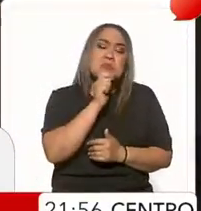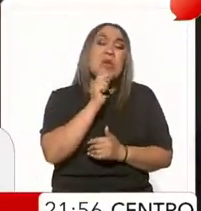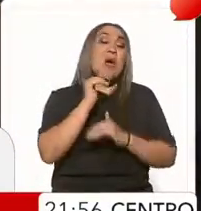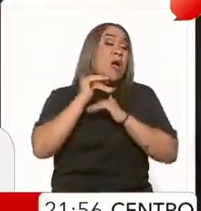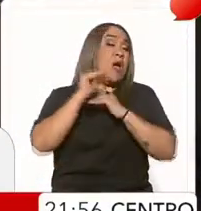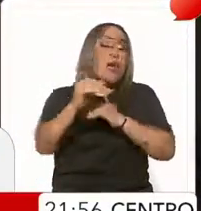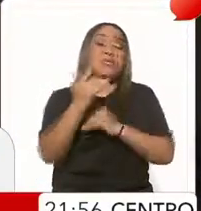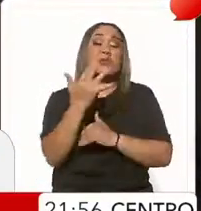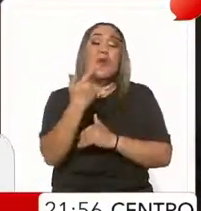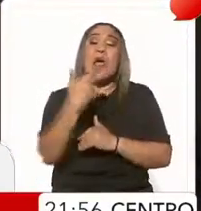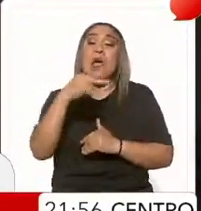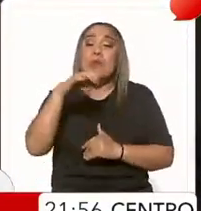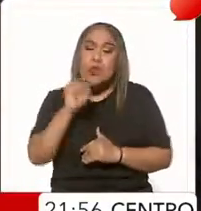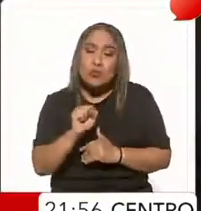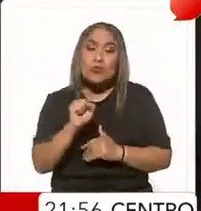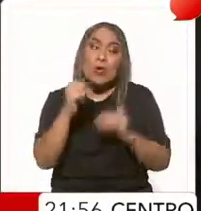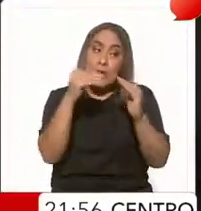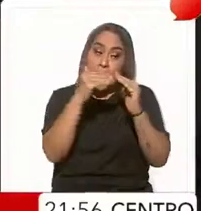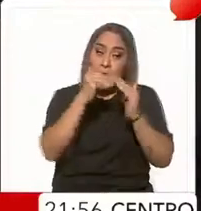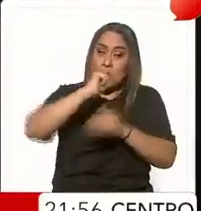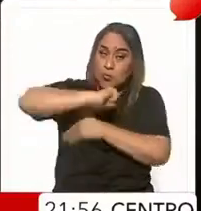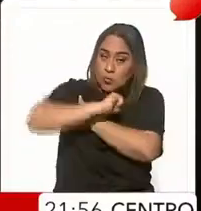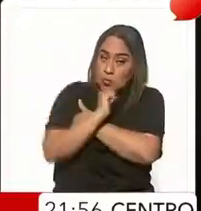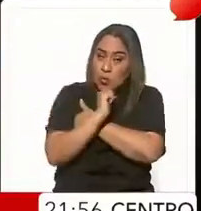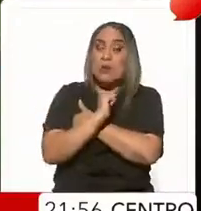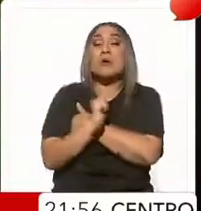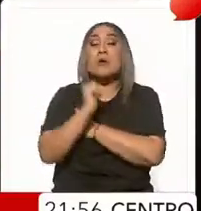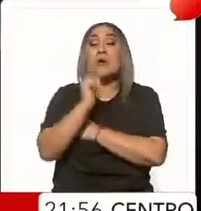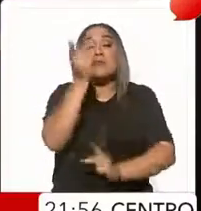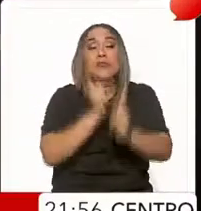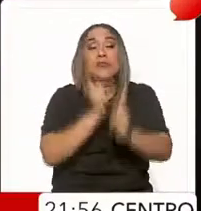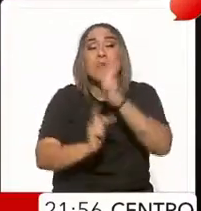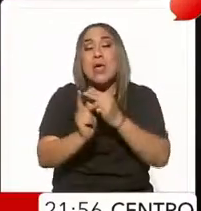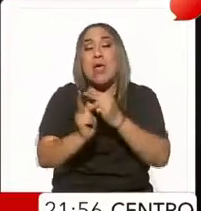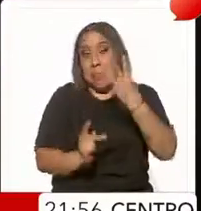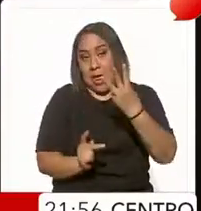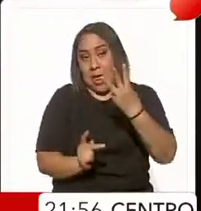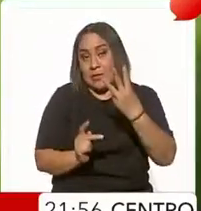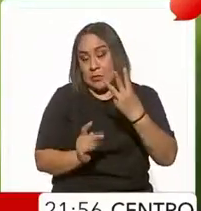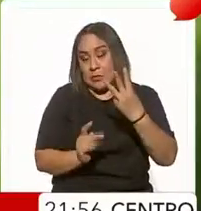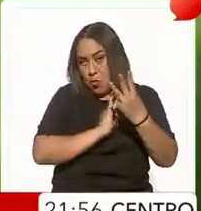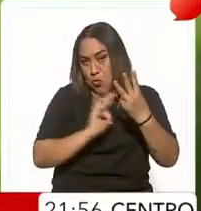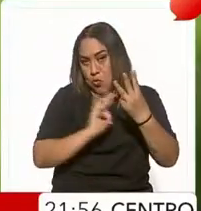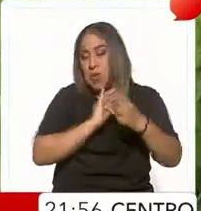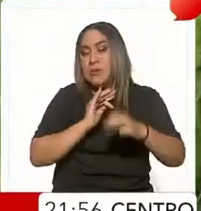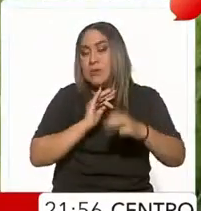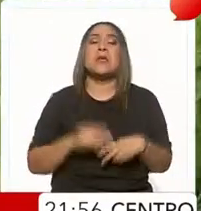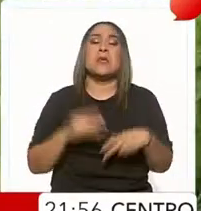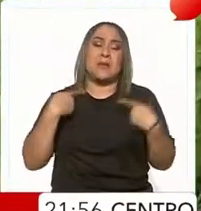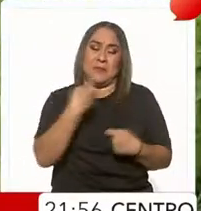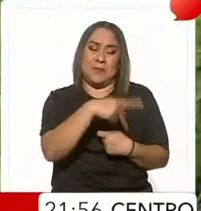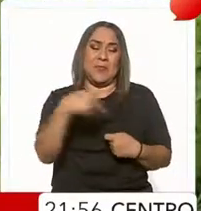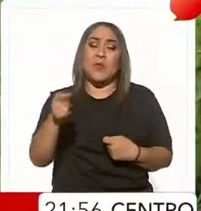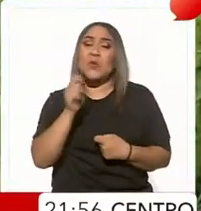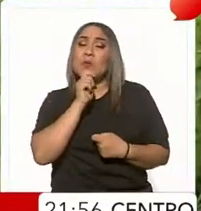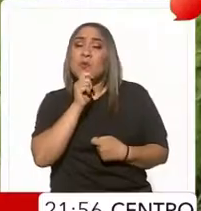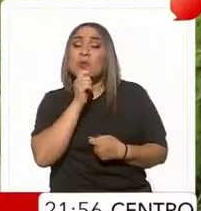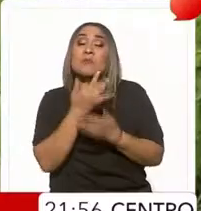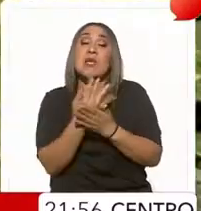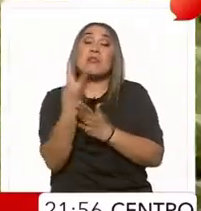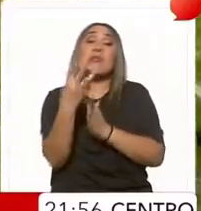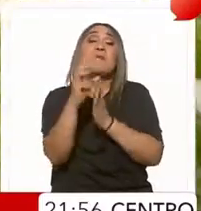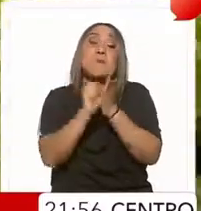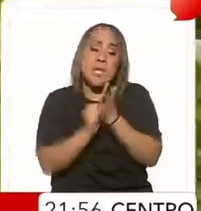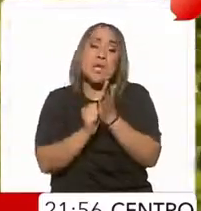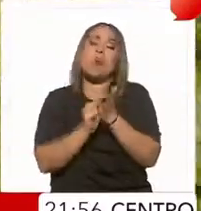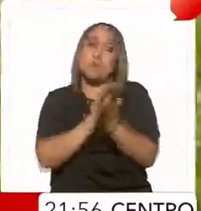hasta 50 gramos en su casa tener tres plantas por adulto también los consumidores deberán esperar tres meses para